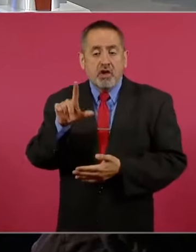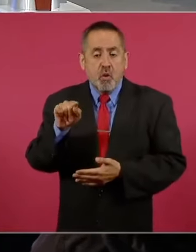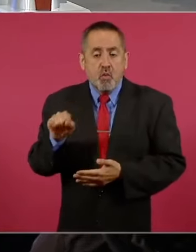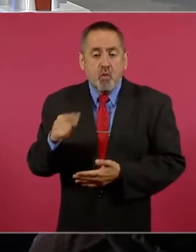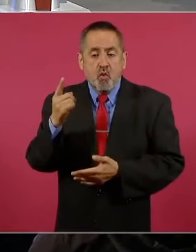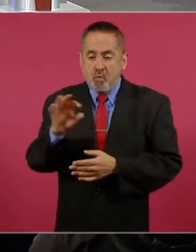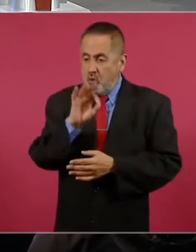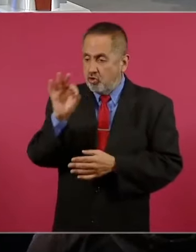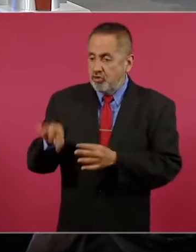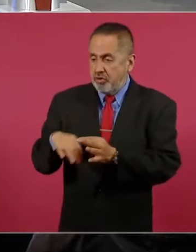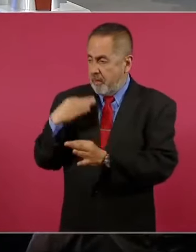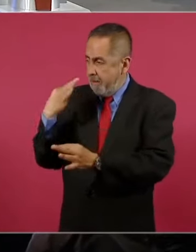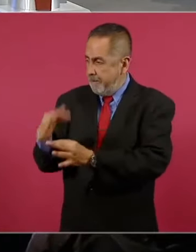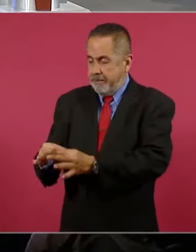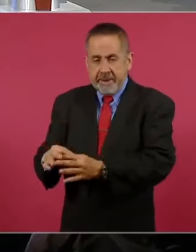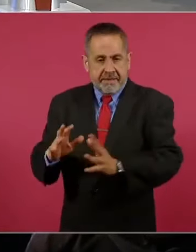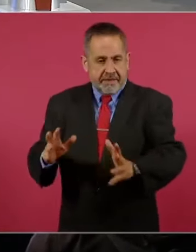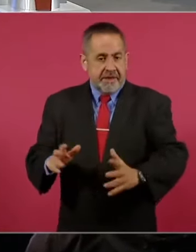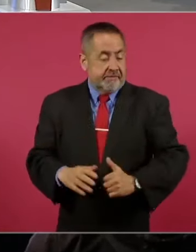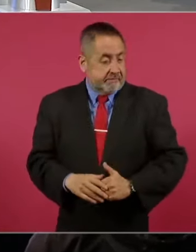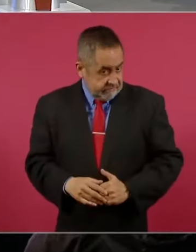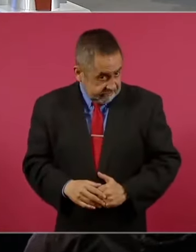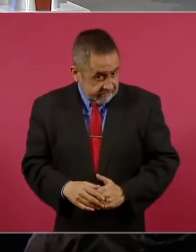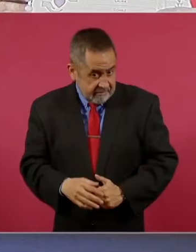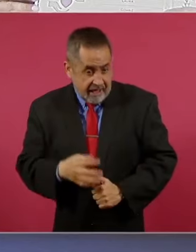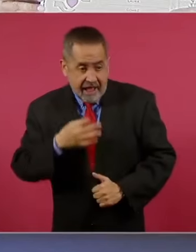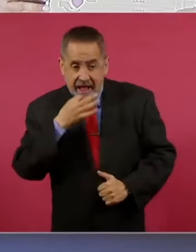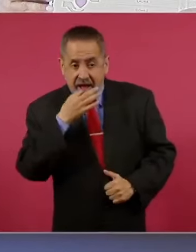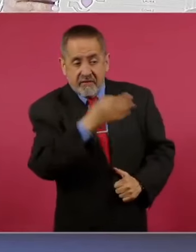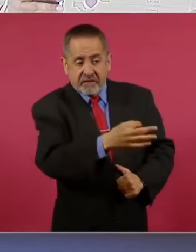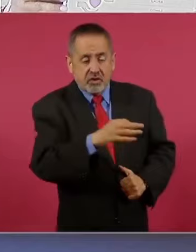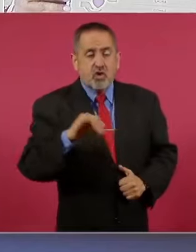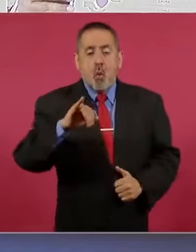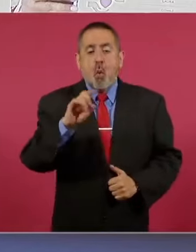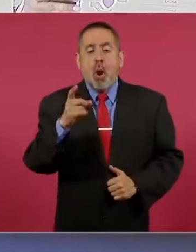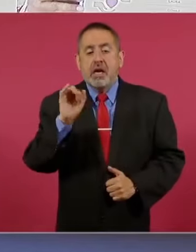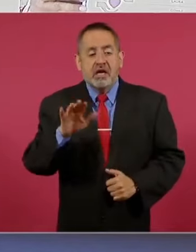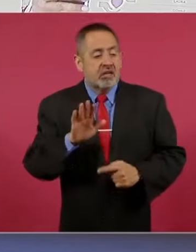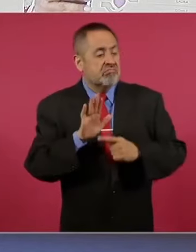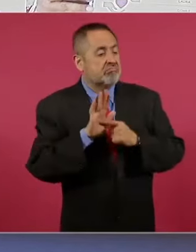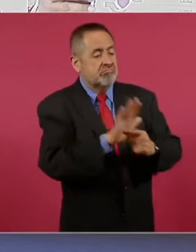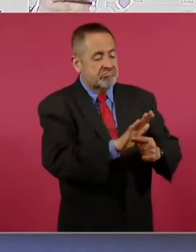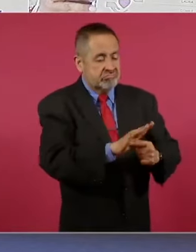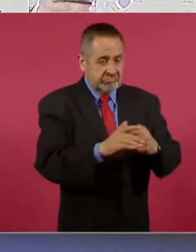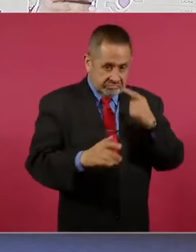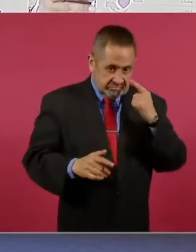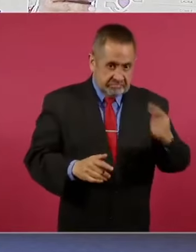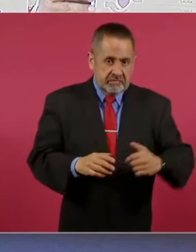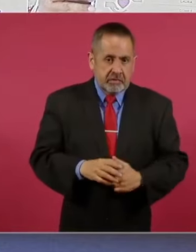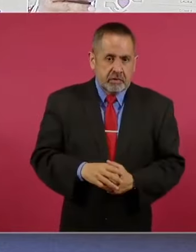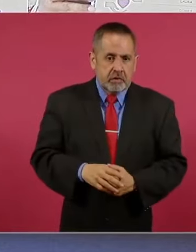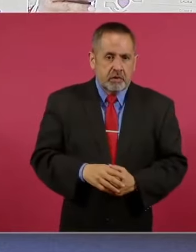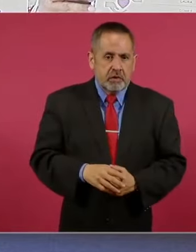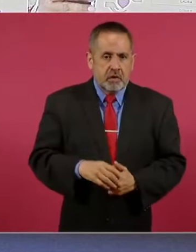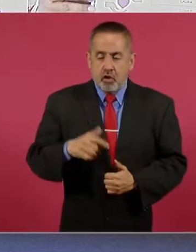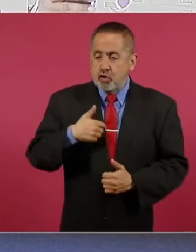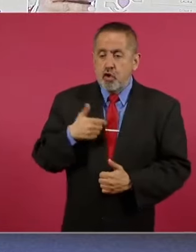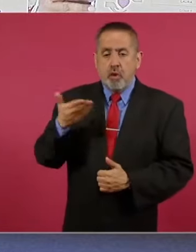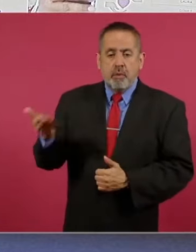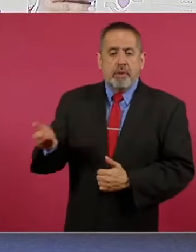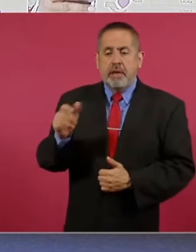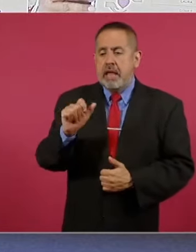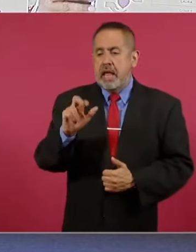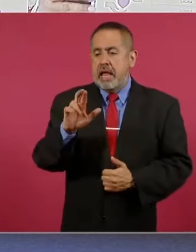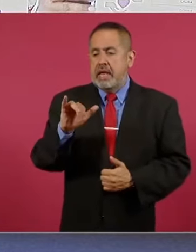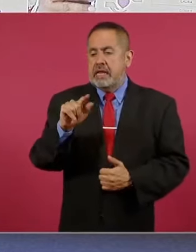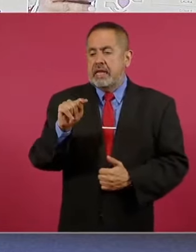Te voy a demostrar, voy a pedirle a Ariadna